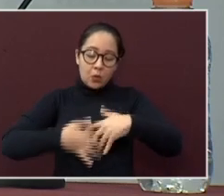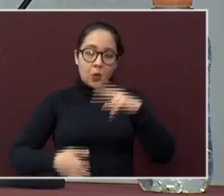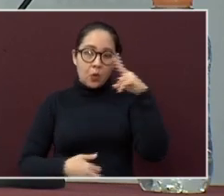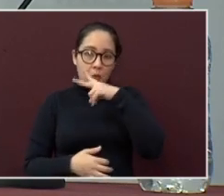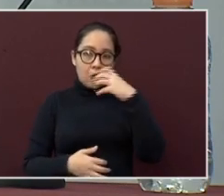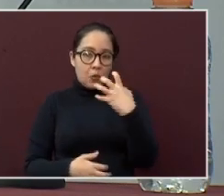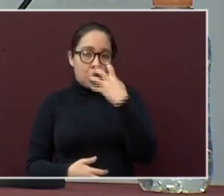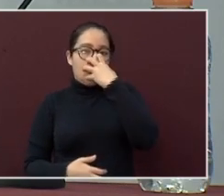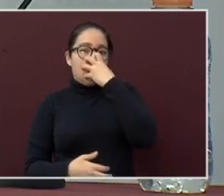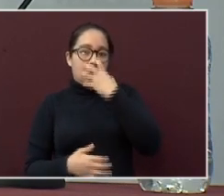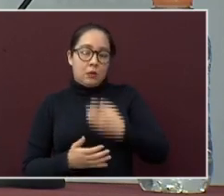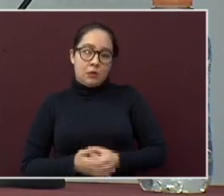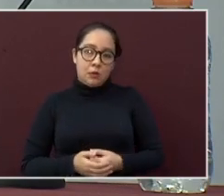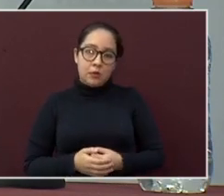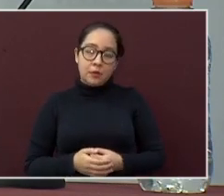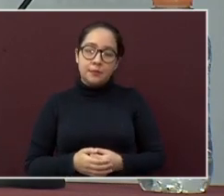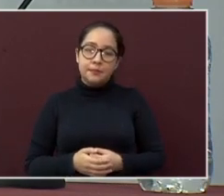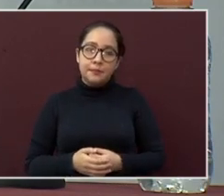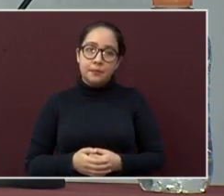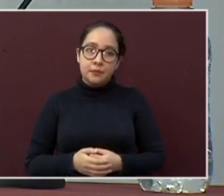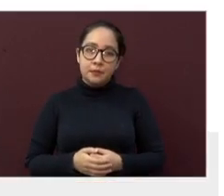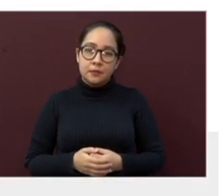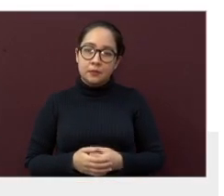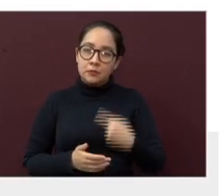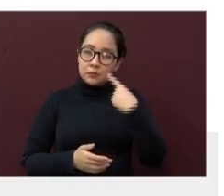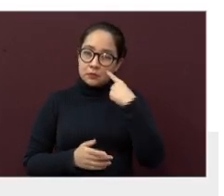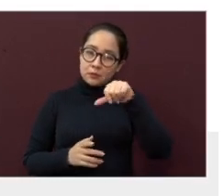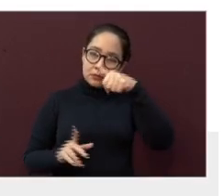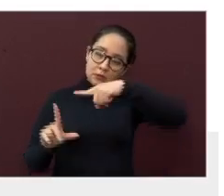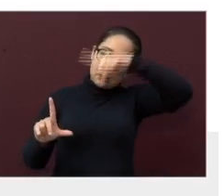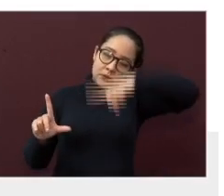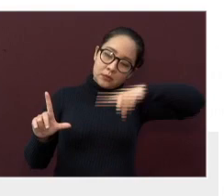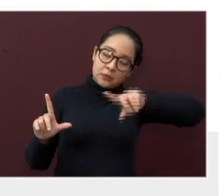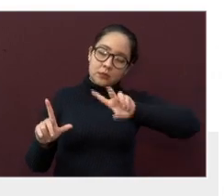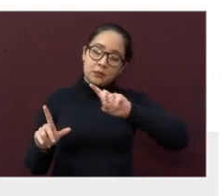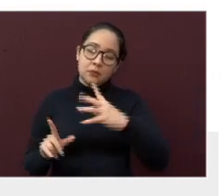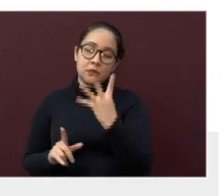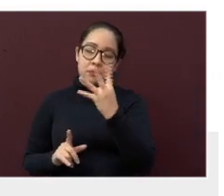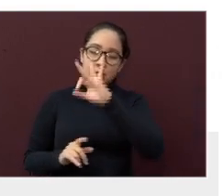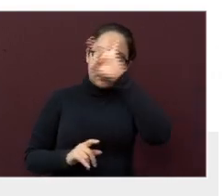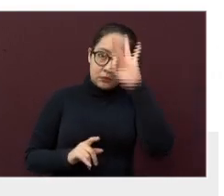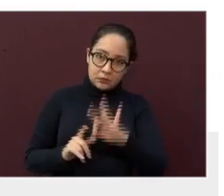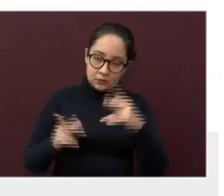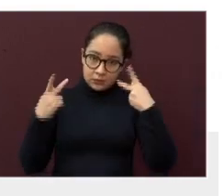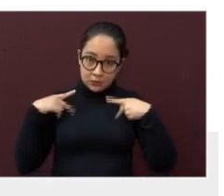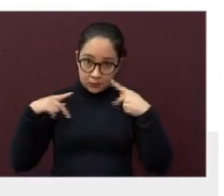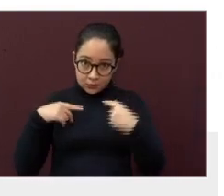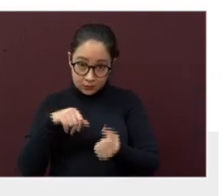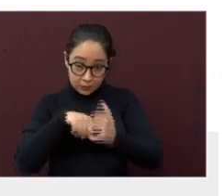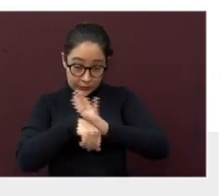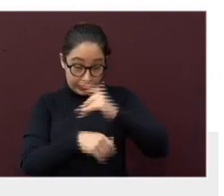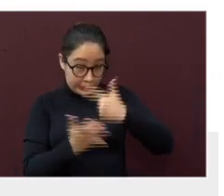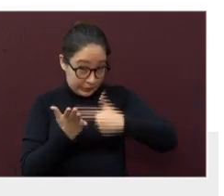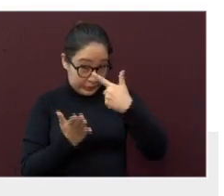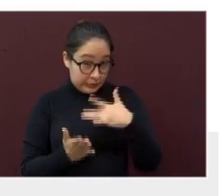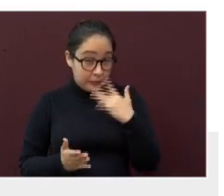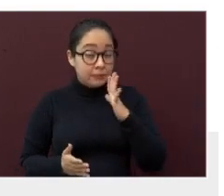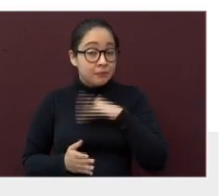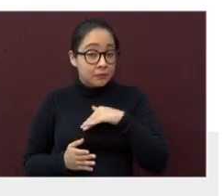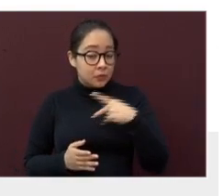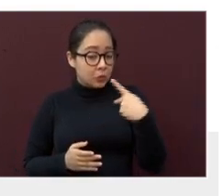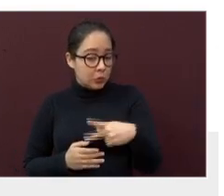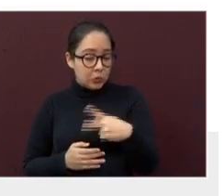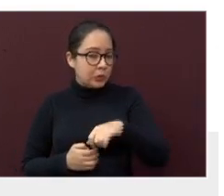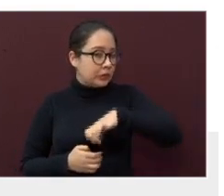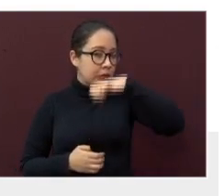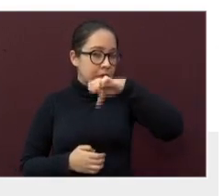gráfico, podemos observar cómo el 34% de los pacientes con cuadros severos eran personas